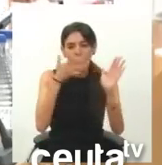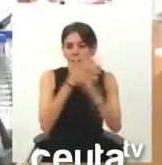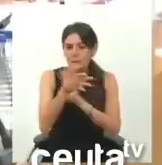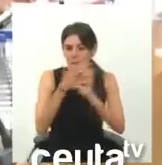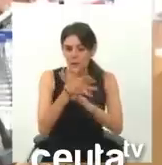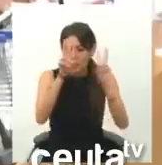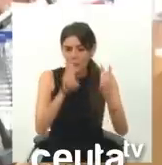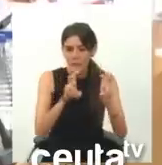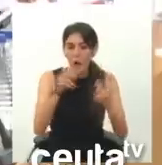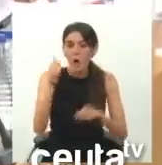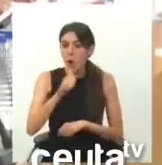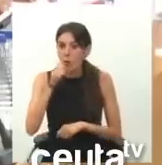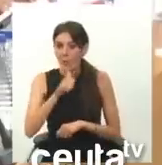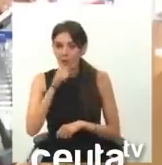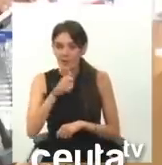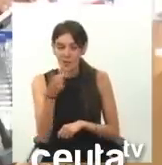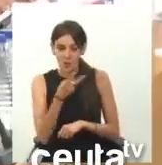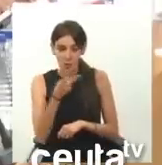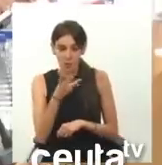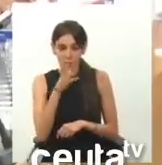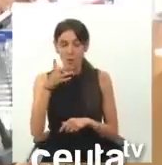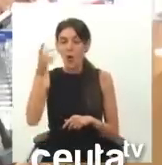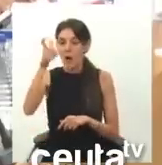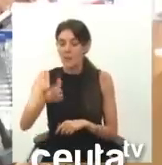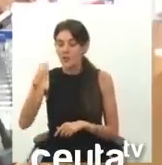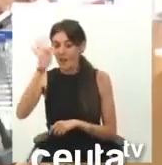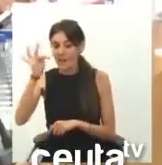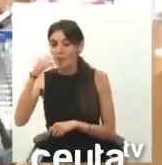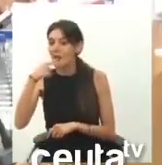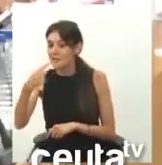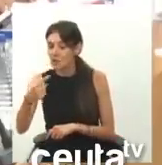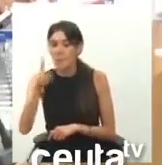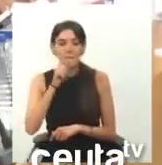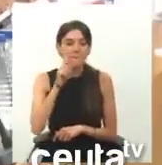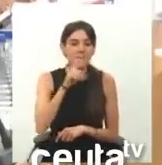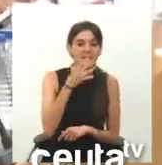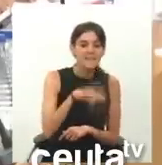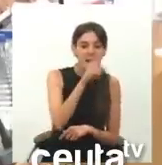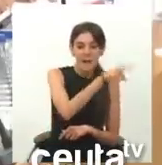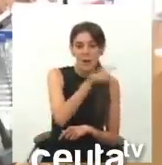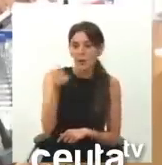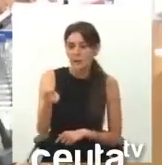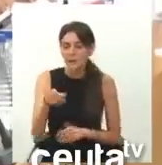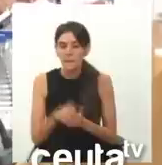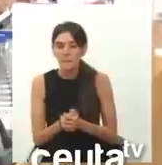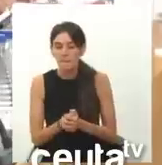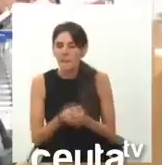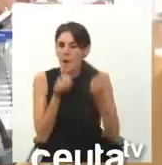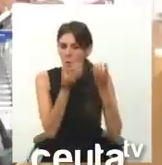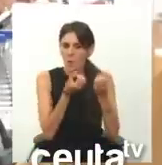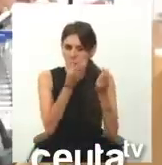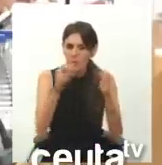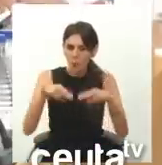con Pedro Sánchez. ¿No se le ha contado a al señor Feijó quién miente de los dos? O cuéntele a usted